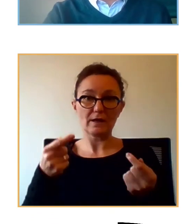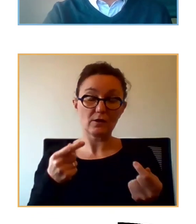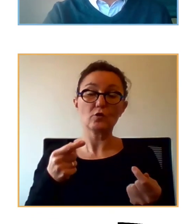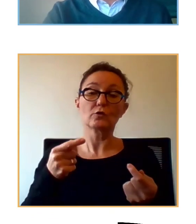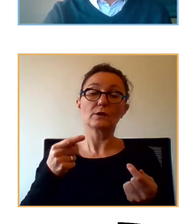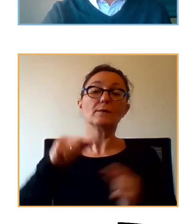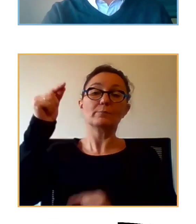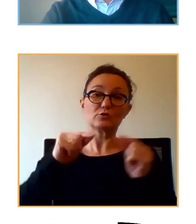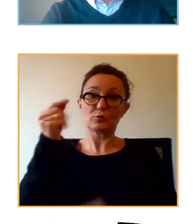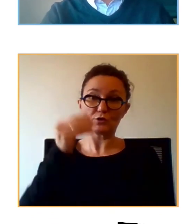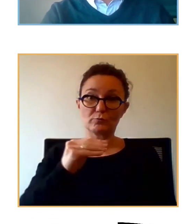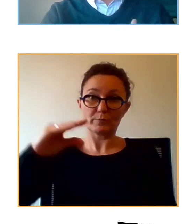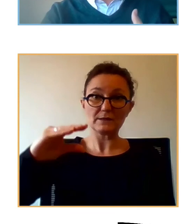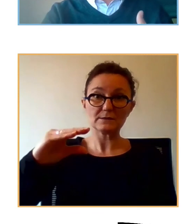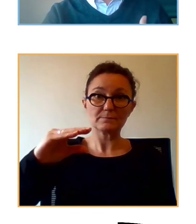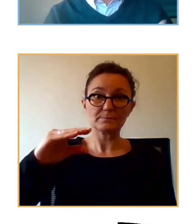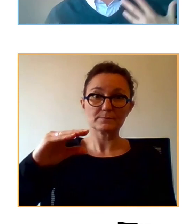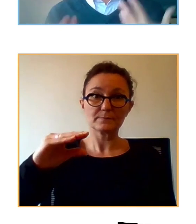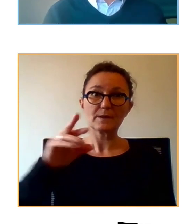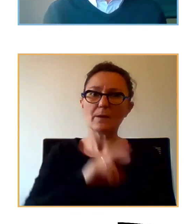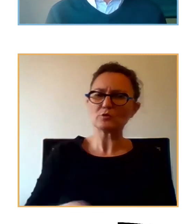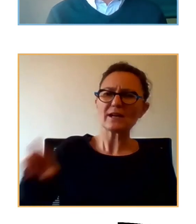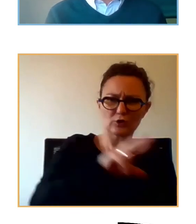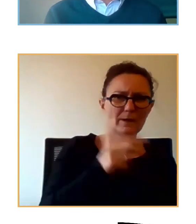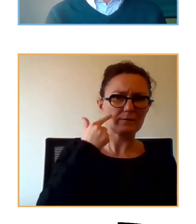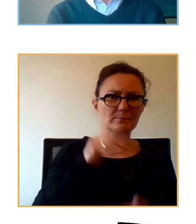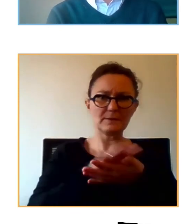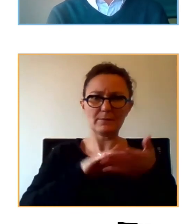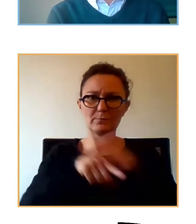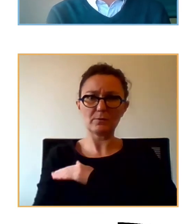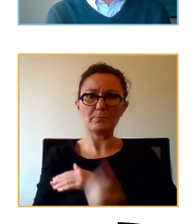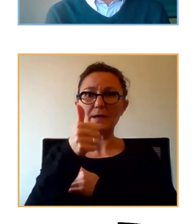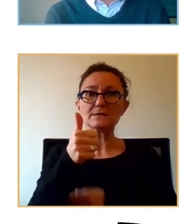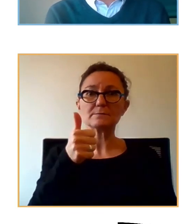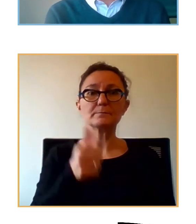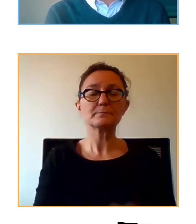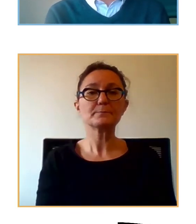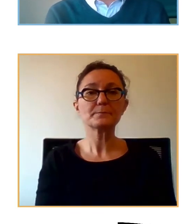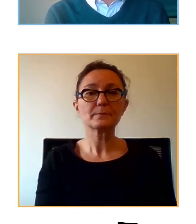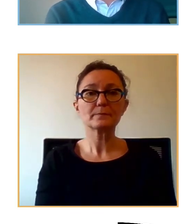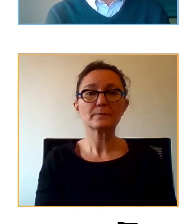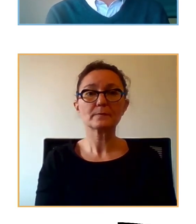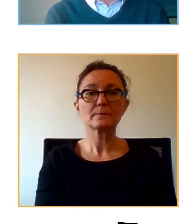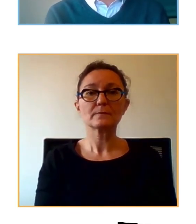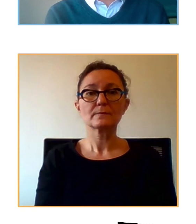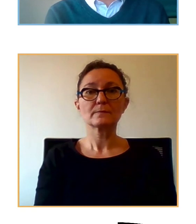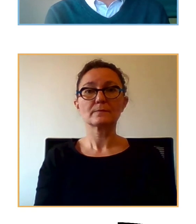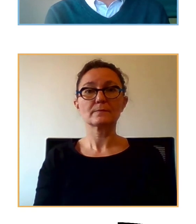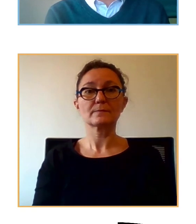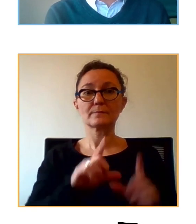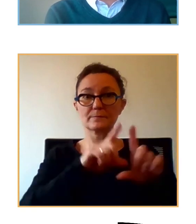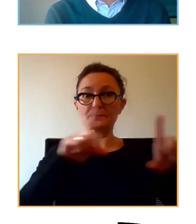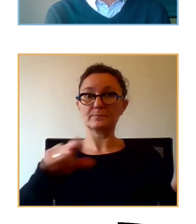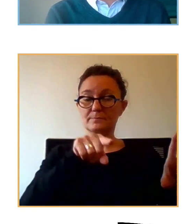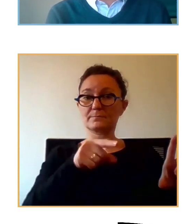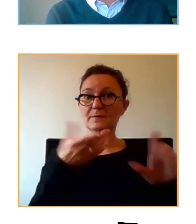ese tema. Vamos a retomar un poco acerca de ello porque de otra manera nos encontramos con esta infografía en la que a veces depende